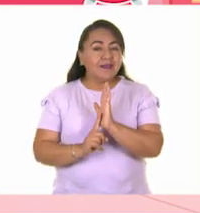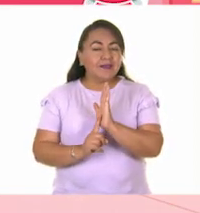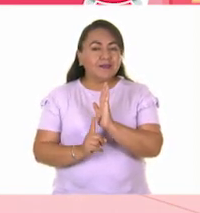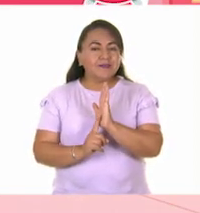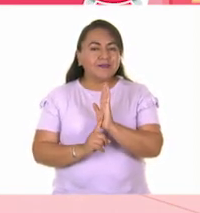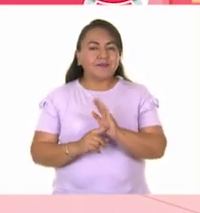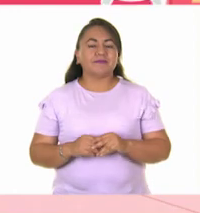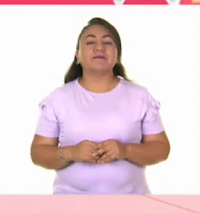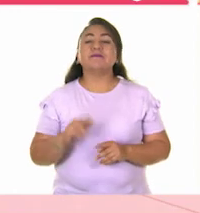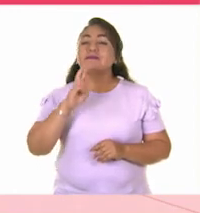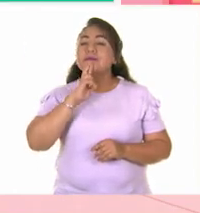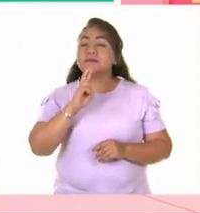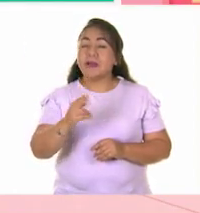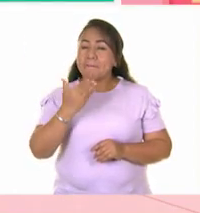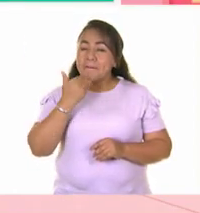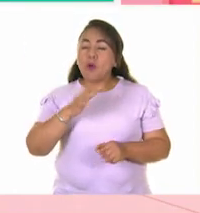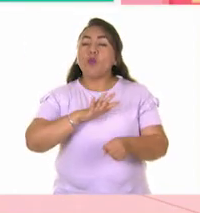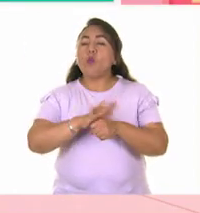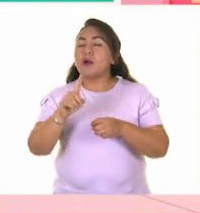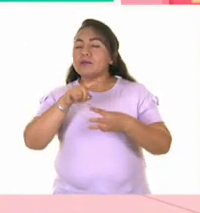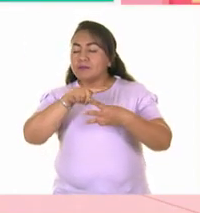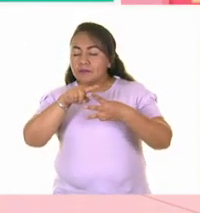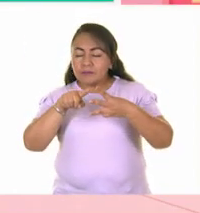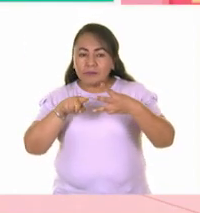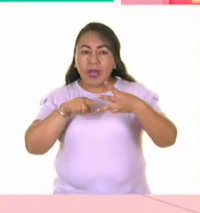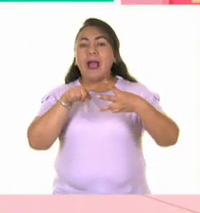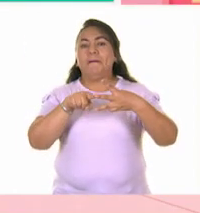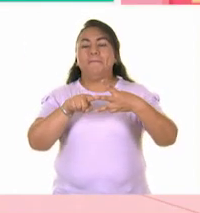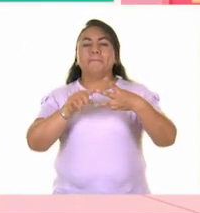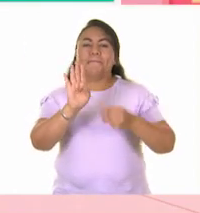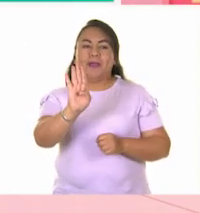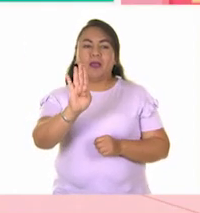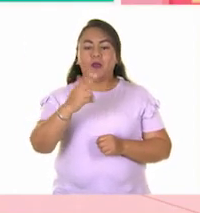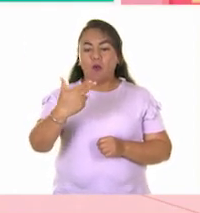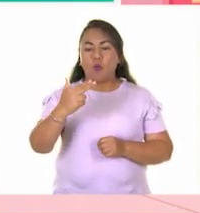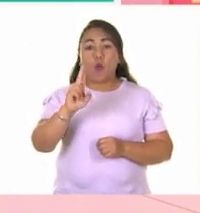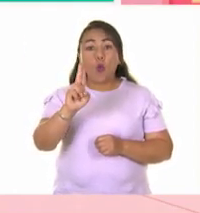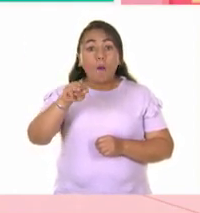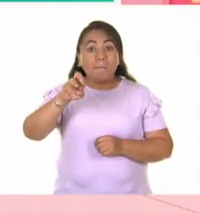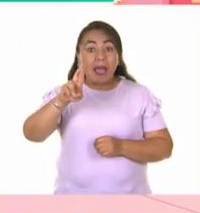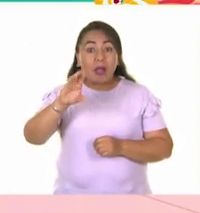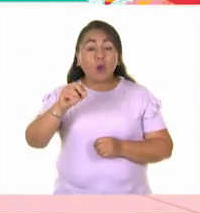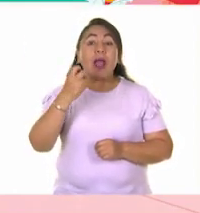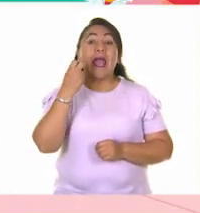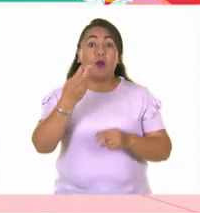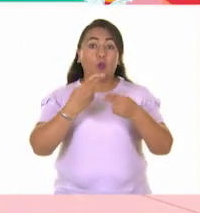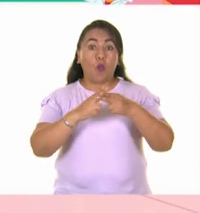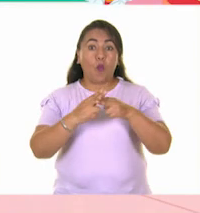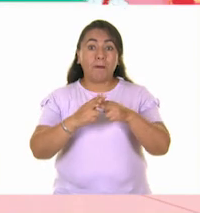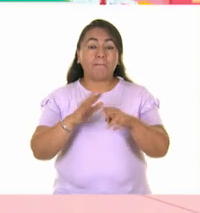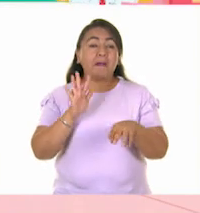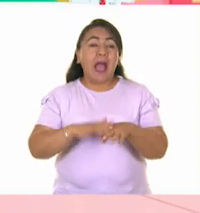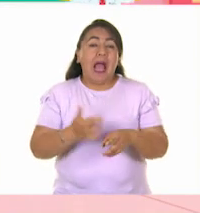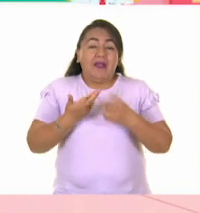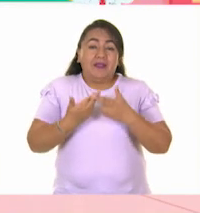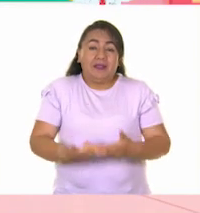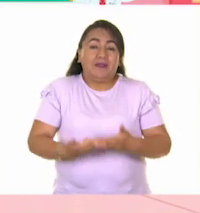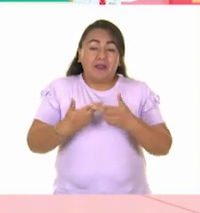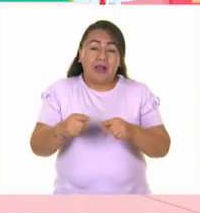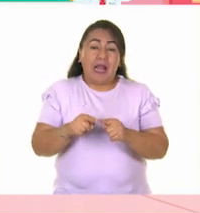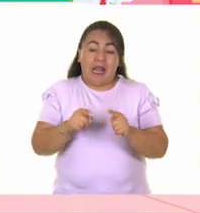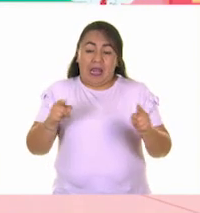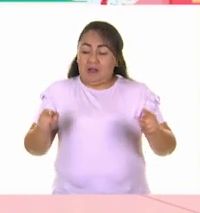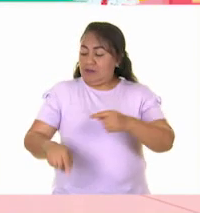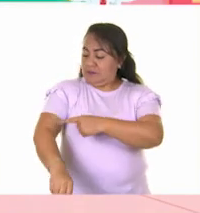La respuesta correcta es B, húmero. El húmero es el hueso más largo del brazo.